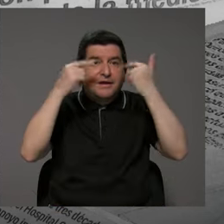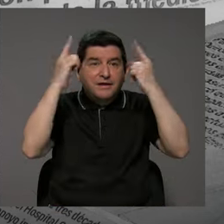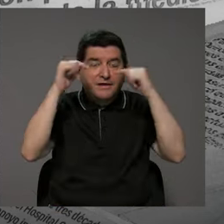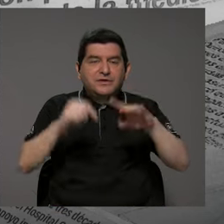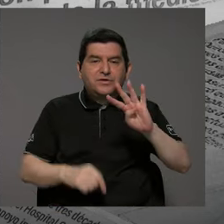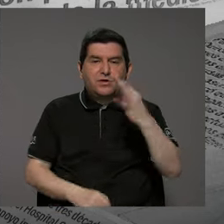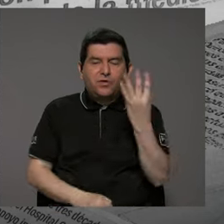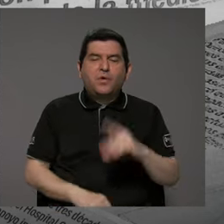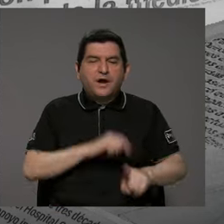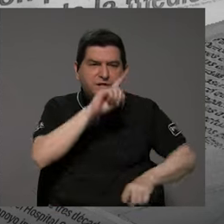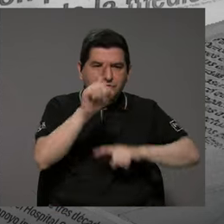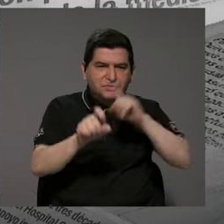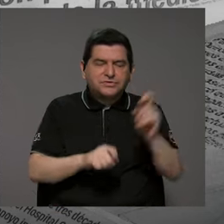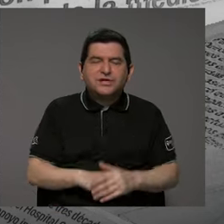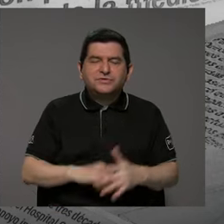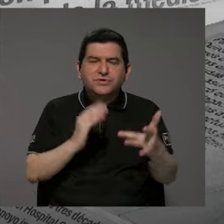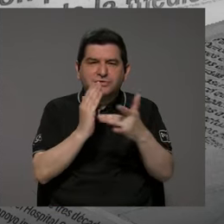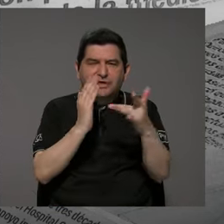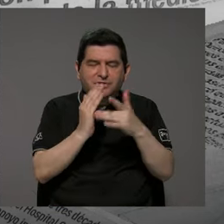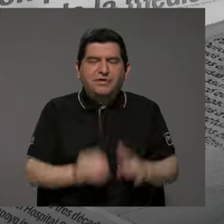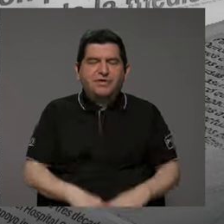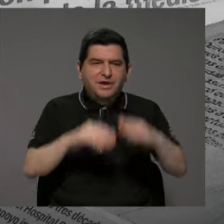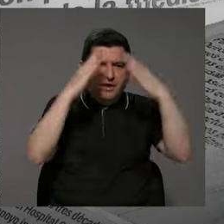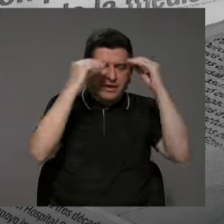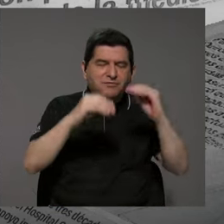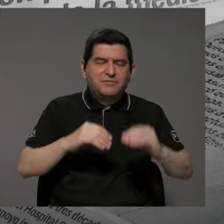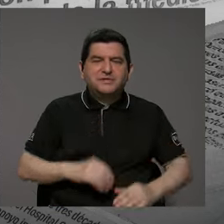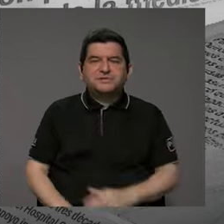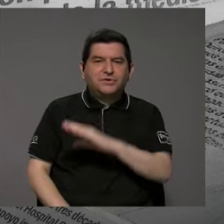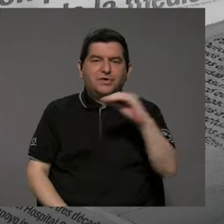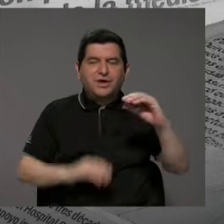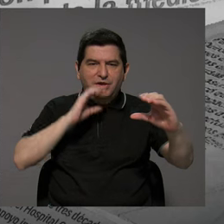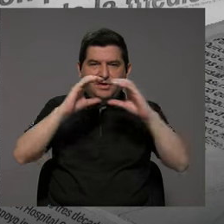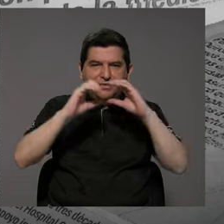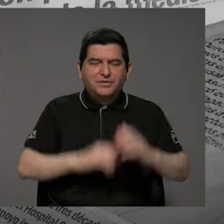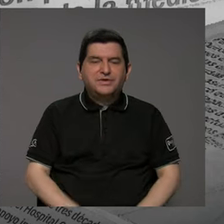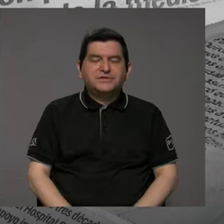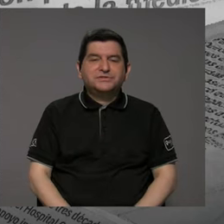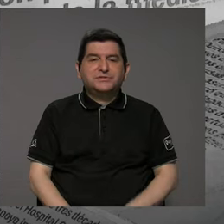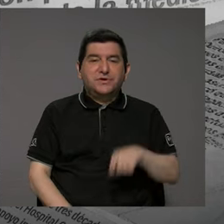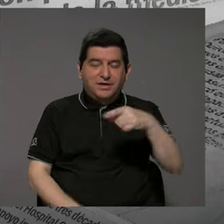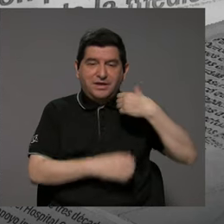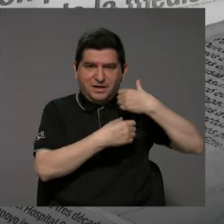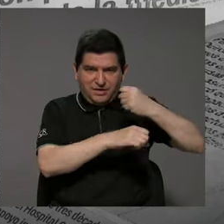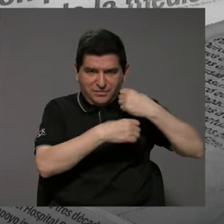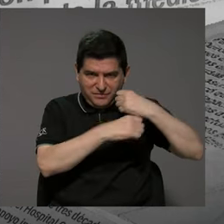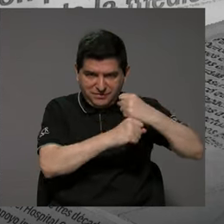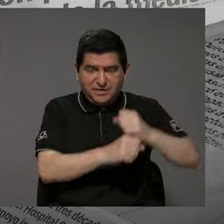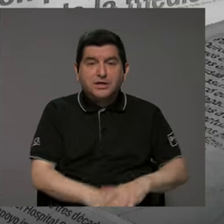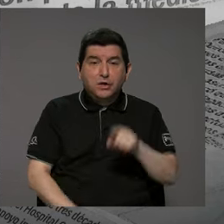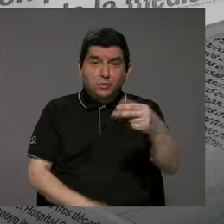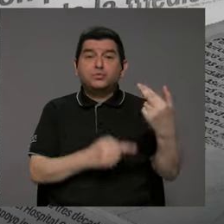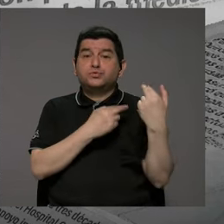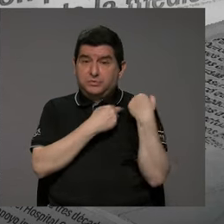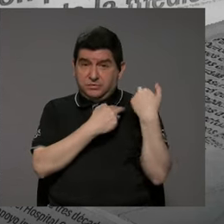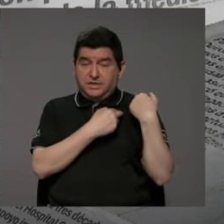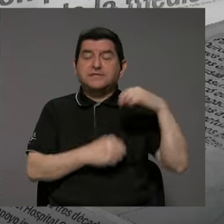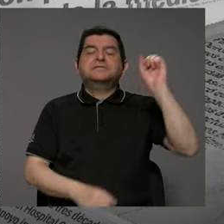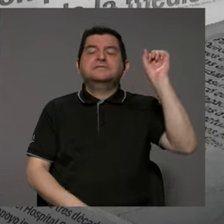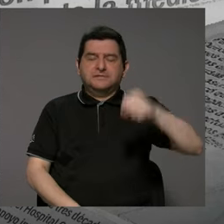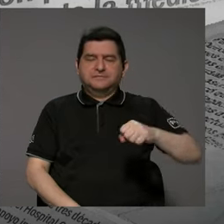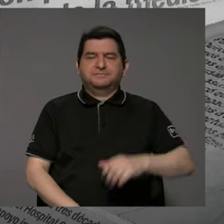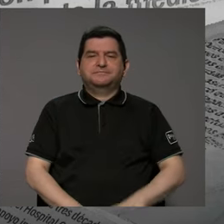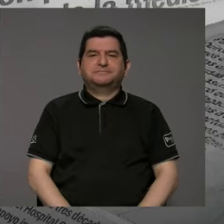el cuarto censo de tecnologías de información y comunicación en gobiernos locales. Ese es un trabajo que venimos realizando. que usted lo tiene a cargo. Yo lo tengo a cargo,